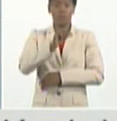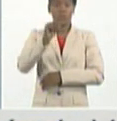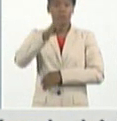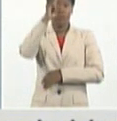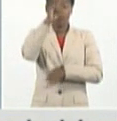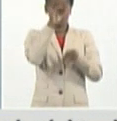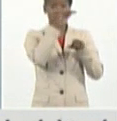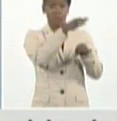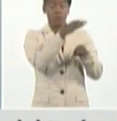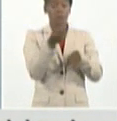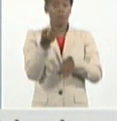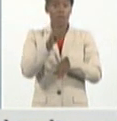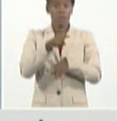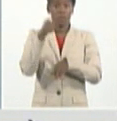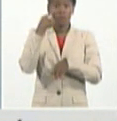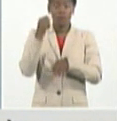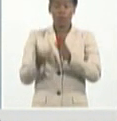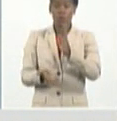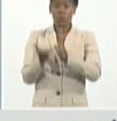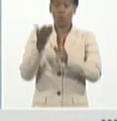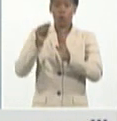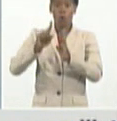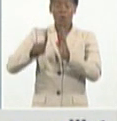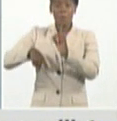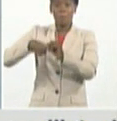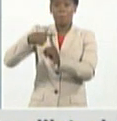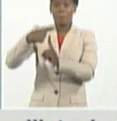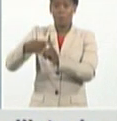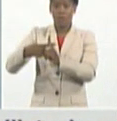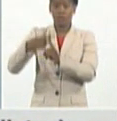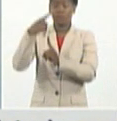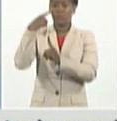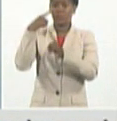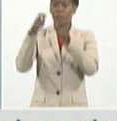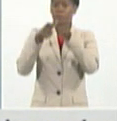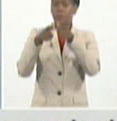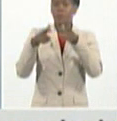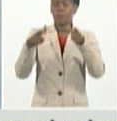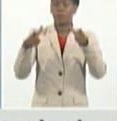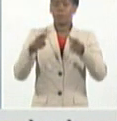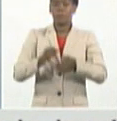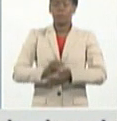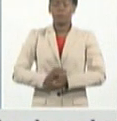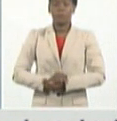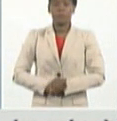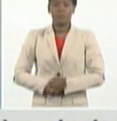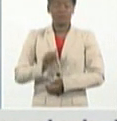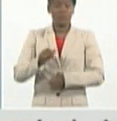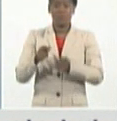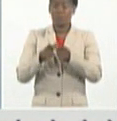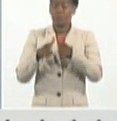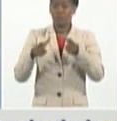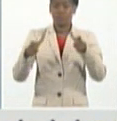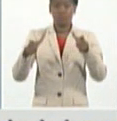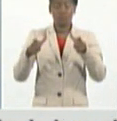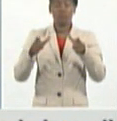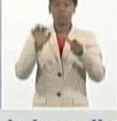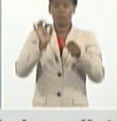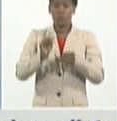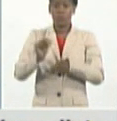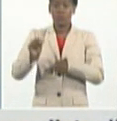ya ayer era una cifra muy elevada, y estamos hablando de 3.883